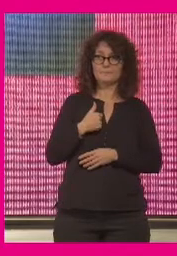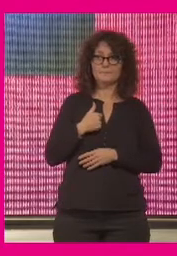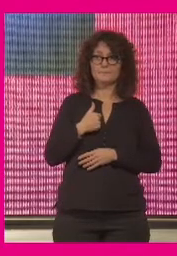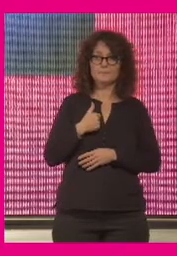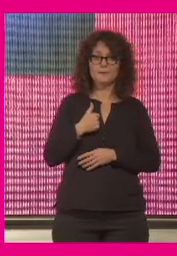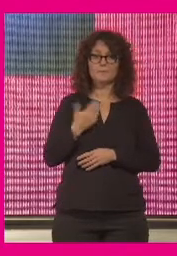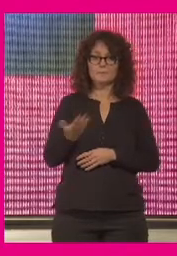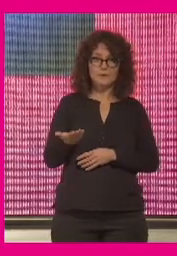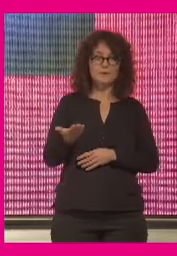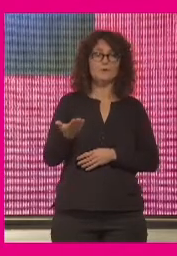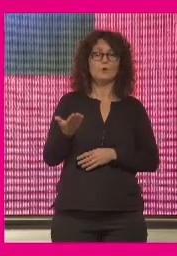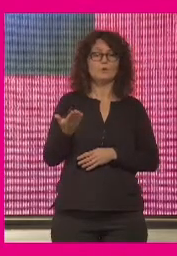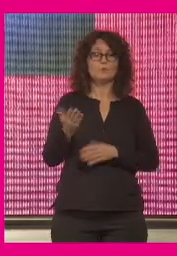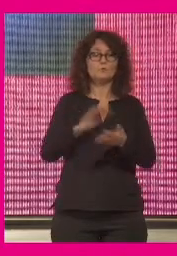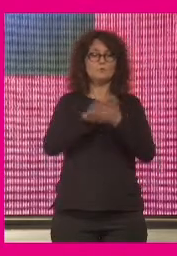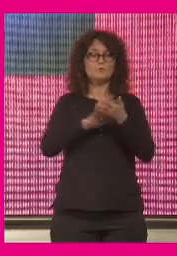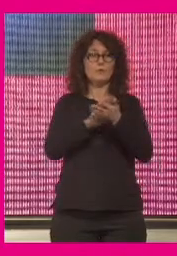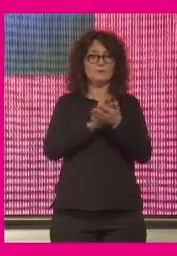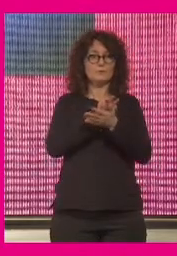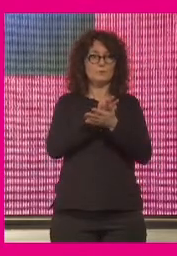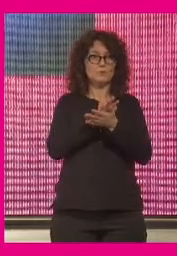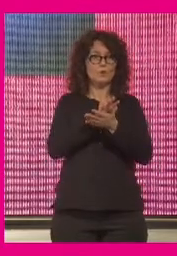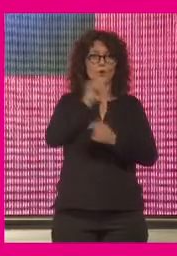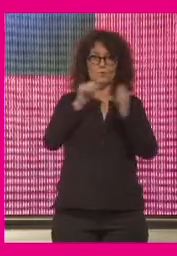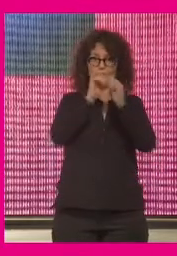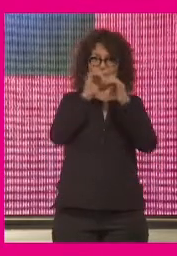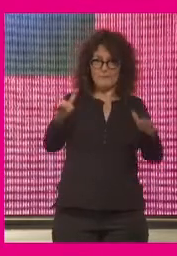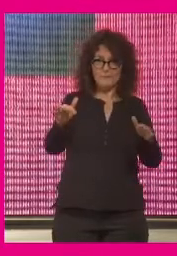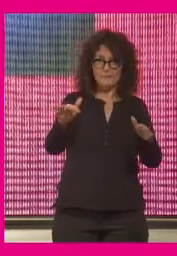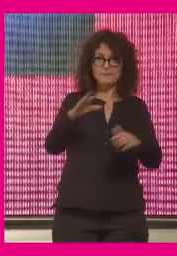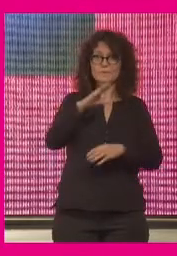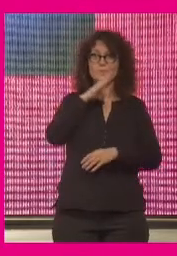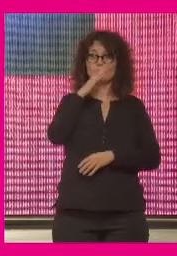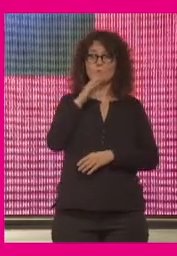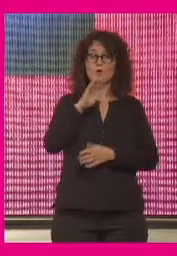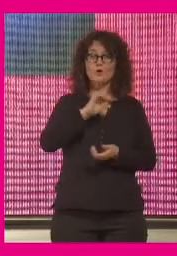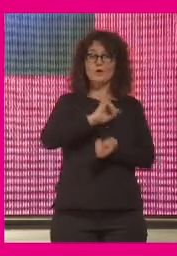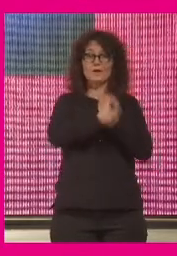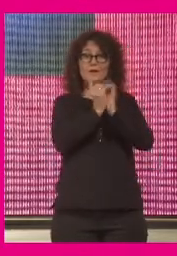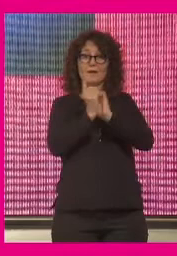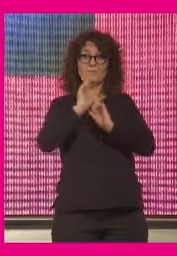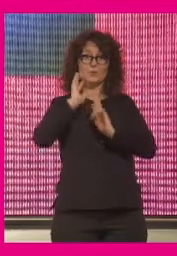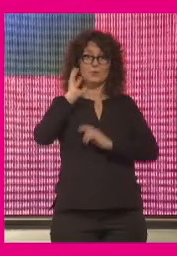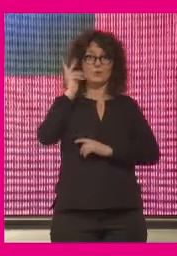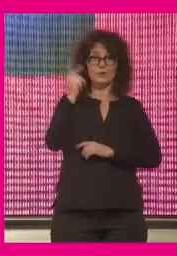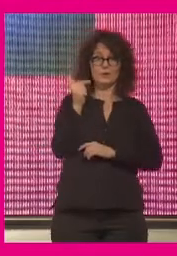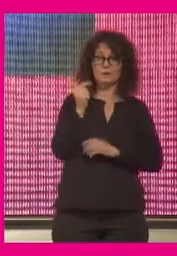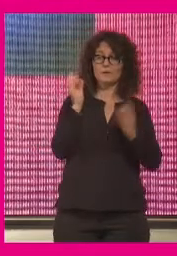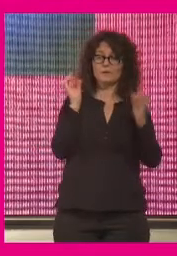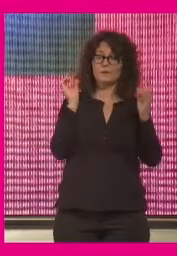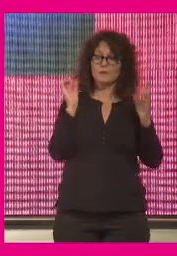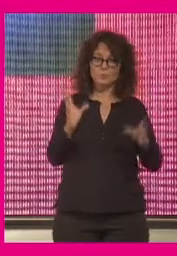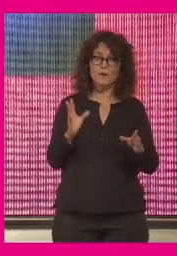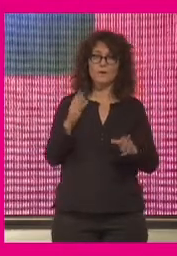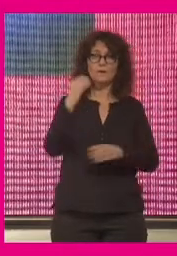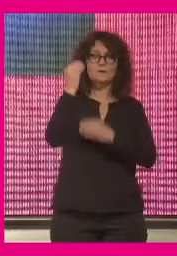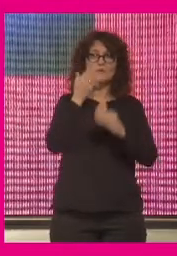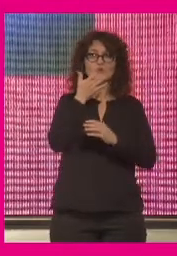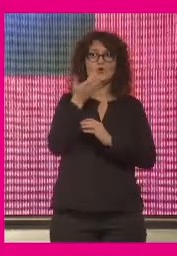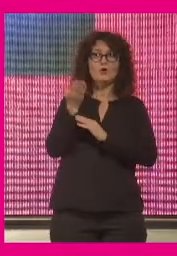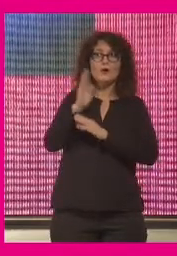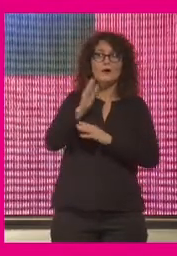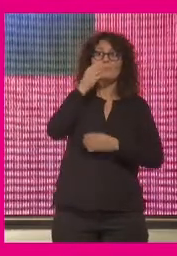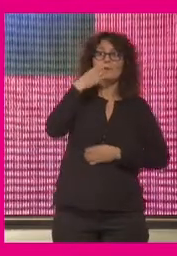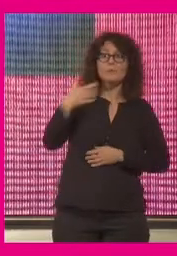previsiones y de las pandemias y porque pasa lo mismo con los temas de cambio climático y creo que ejemplifica muy bien la